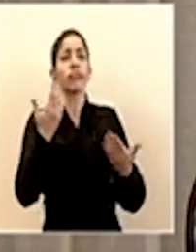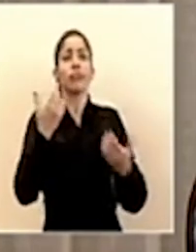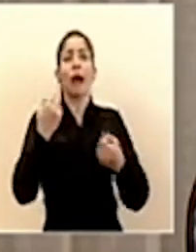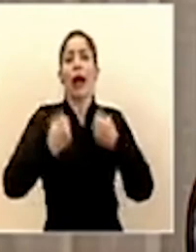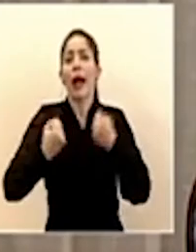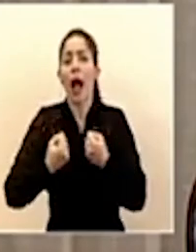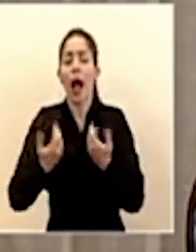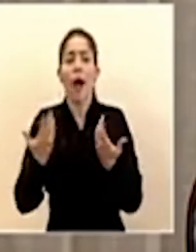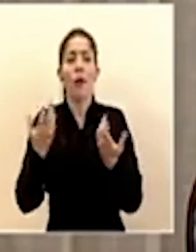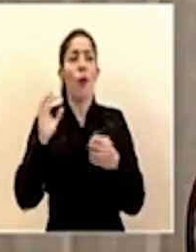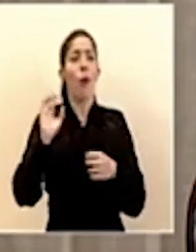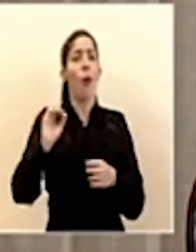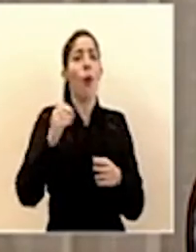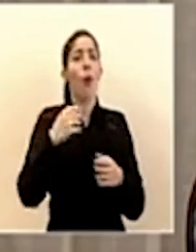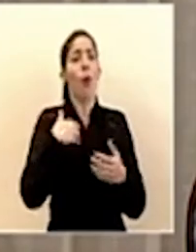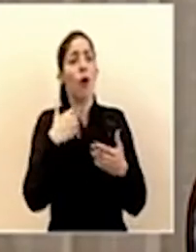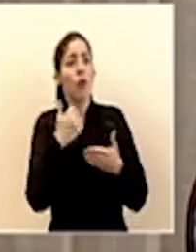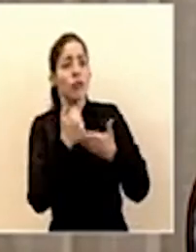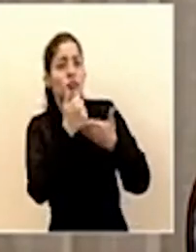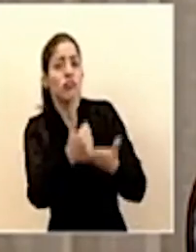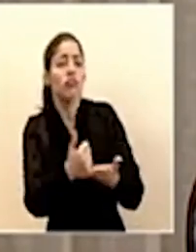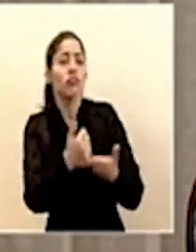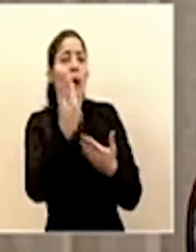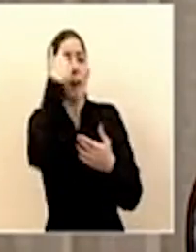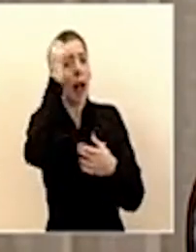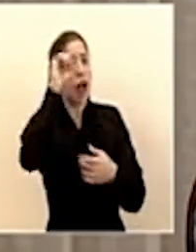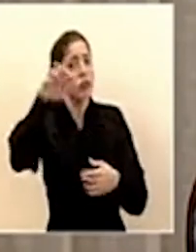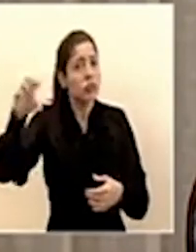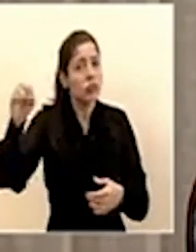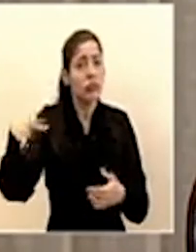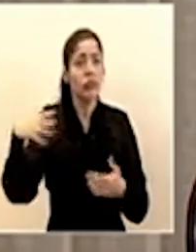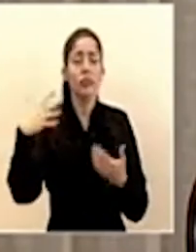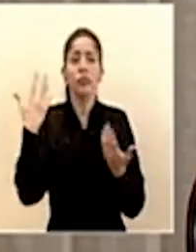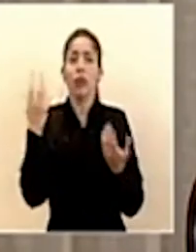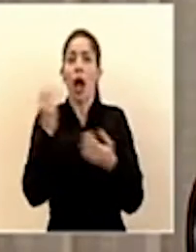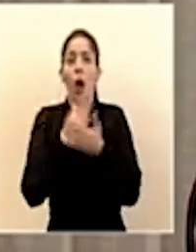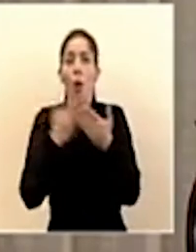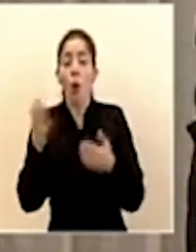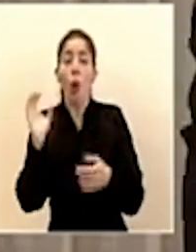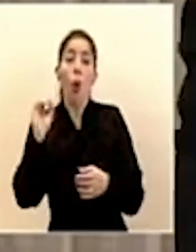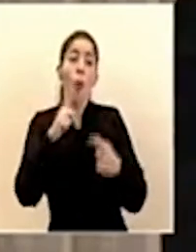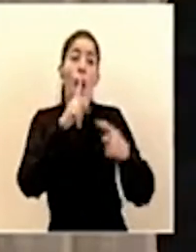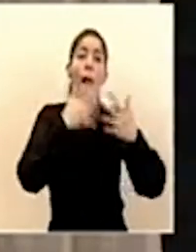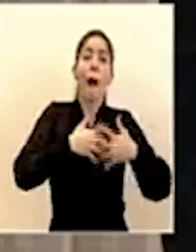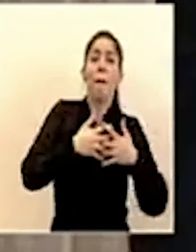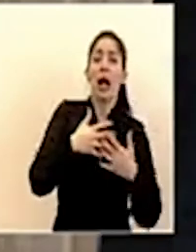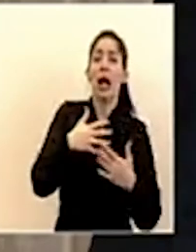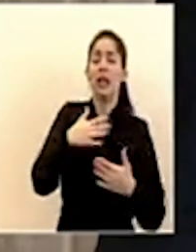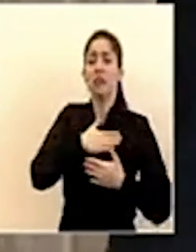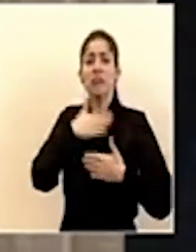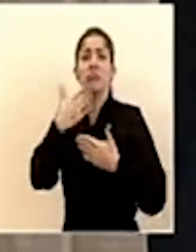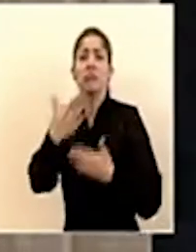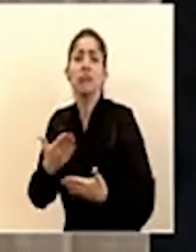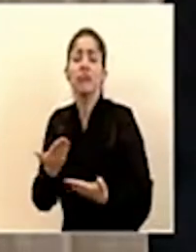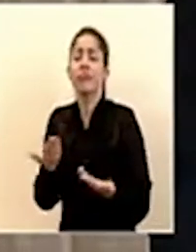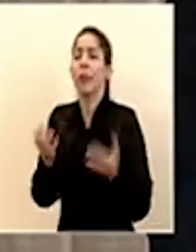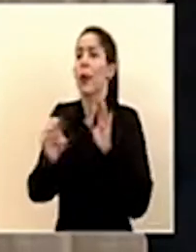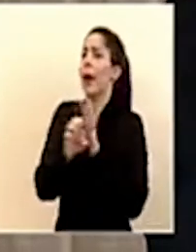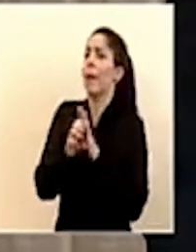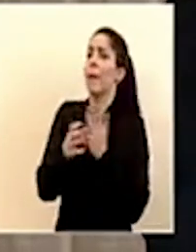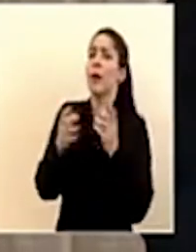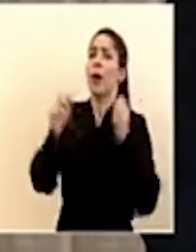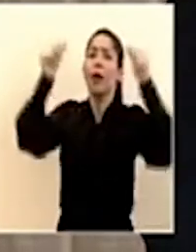automóviles o vehículos para hacer algún tipo de repartición de X o Y o alguna empresa por ejemplo quiere poner a disposición